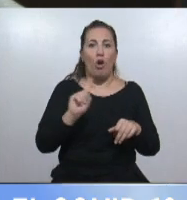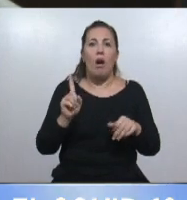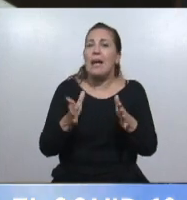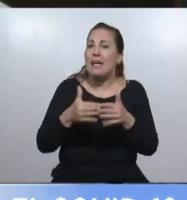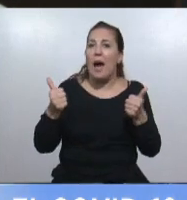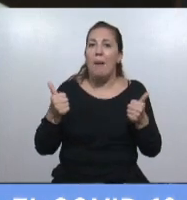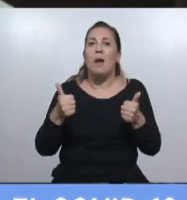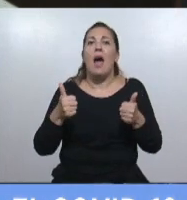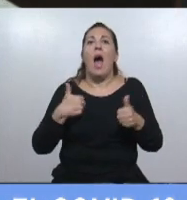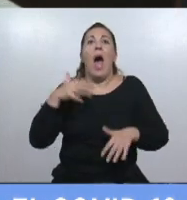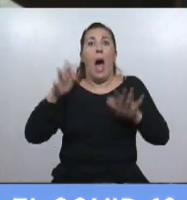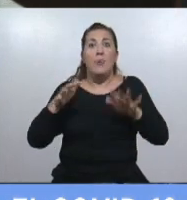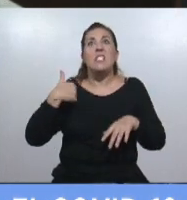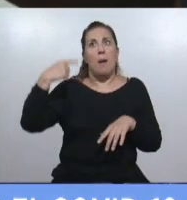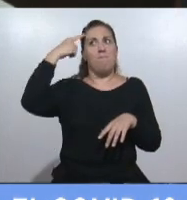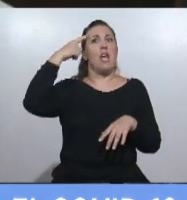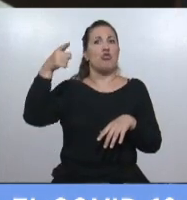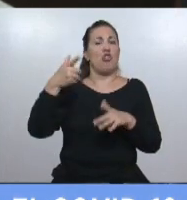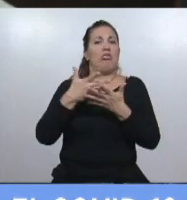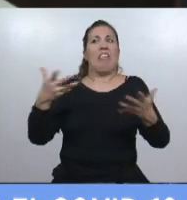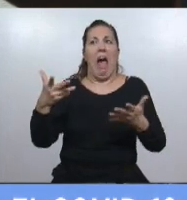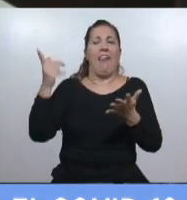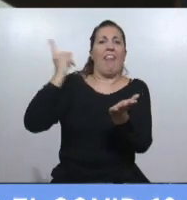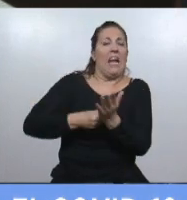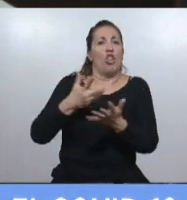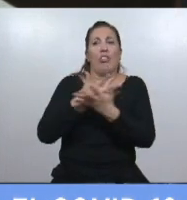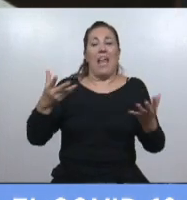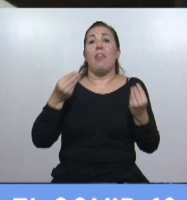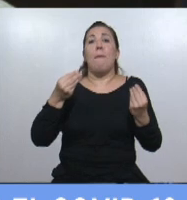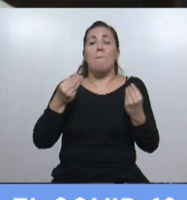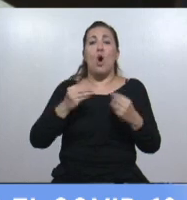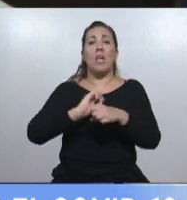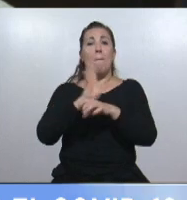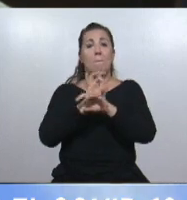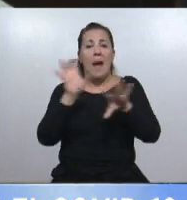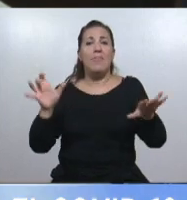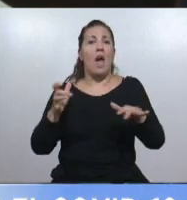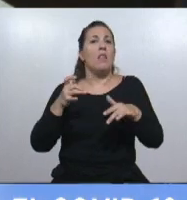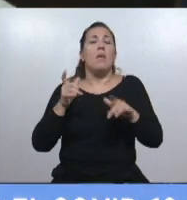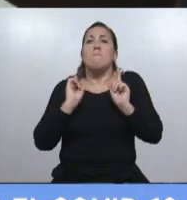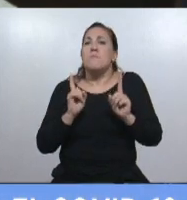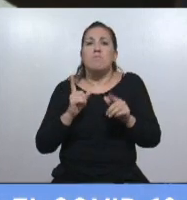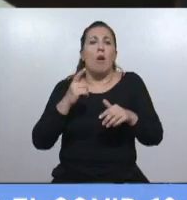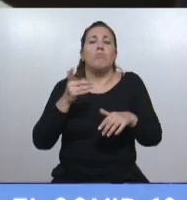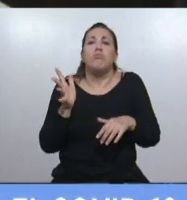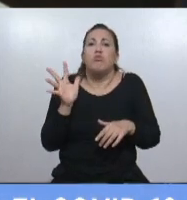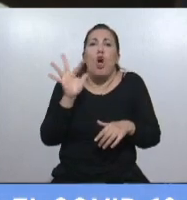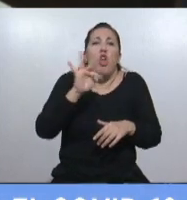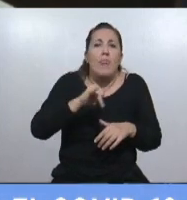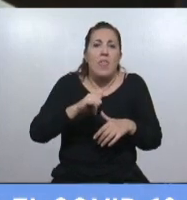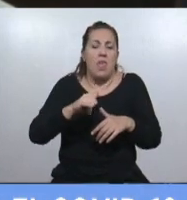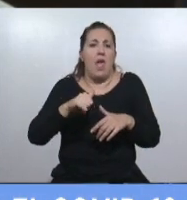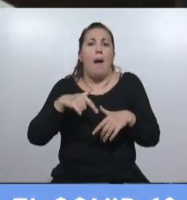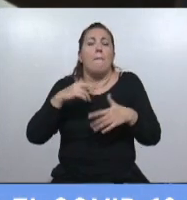que llegan un poco tarde, porque la pandemia va actuando día a día y su